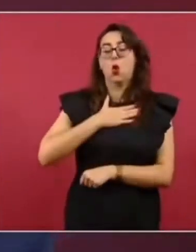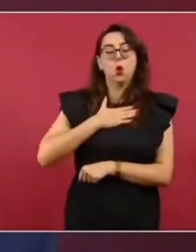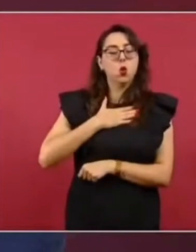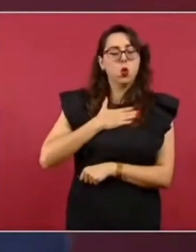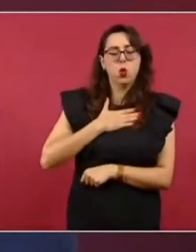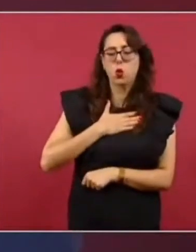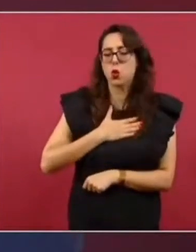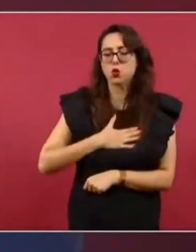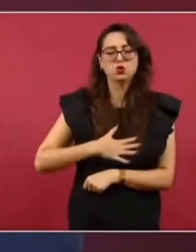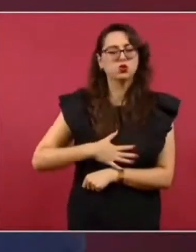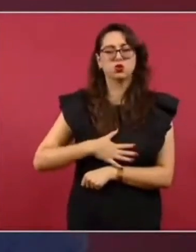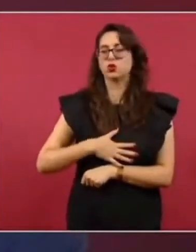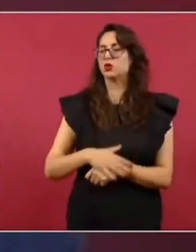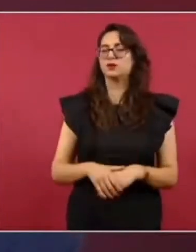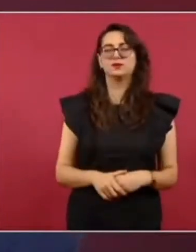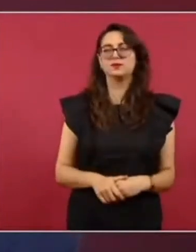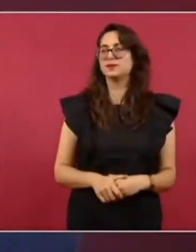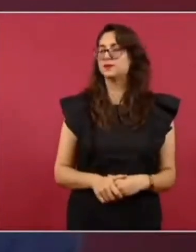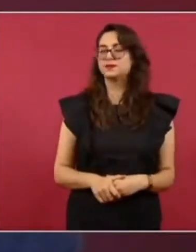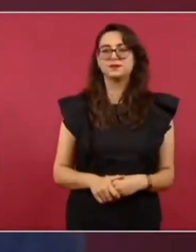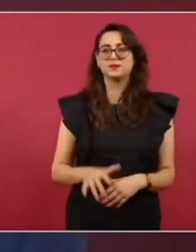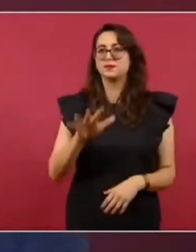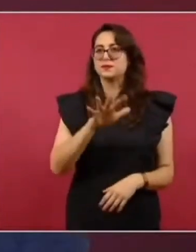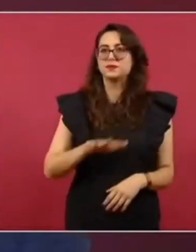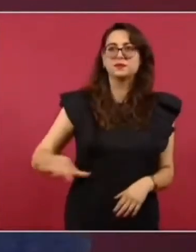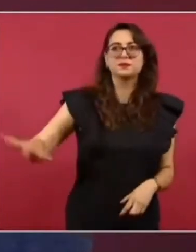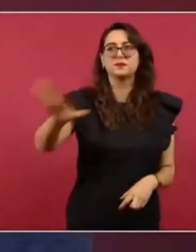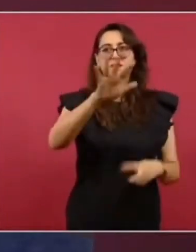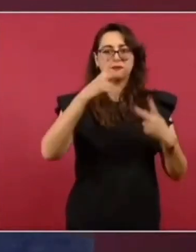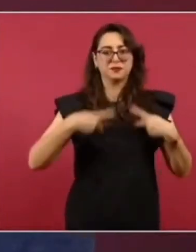de la mayoría de los mexicanos.